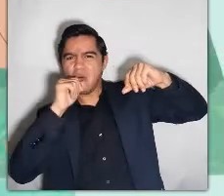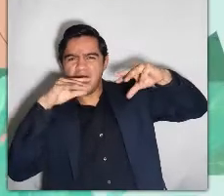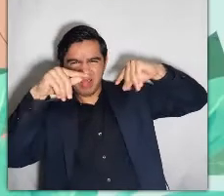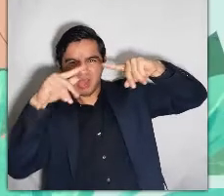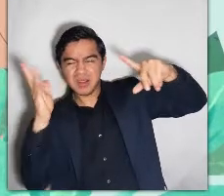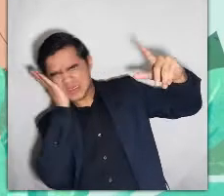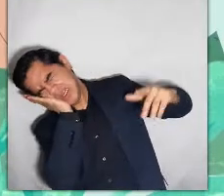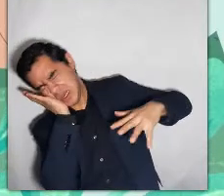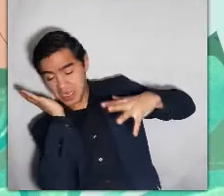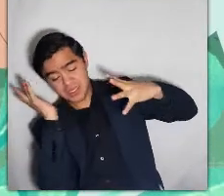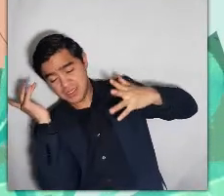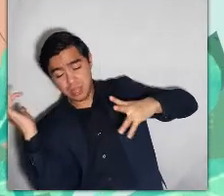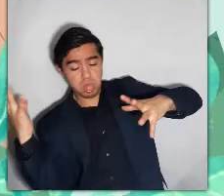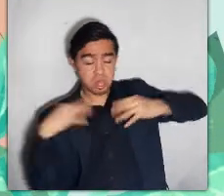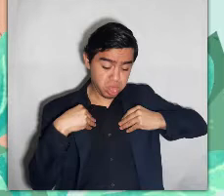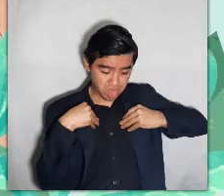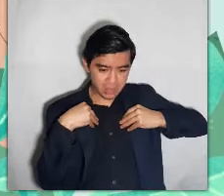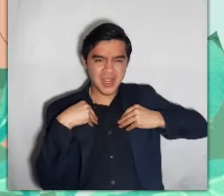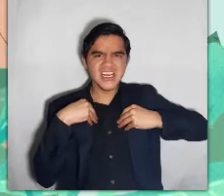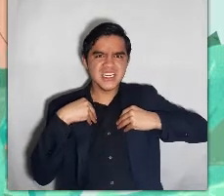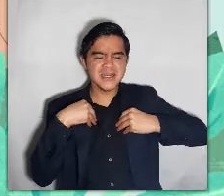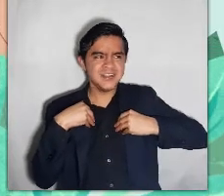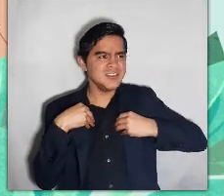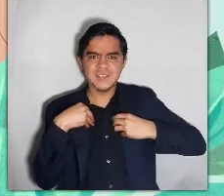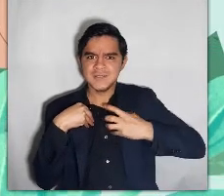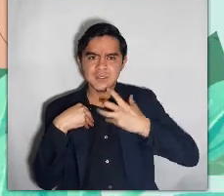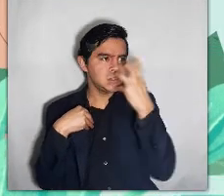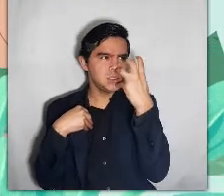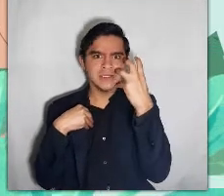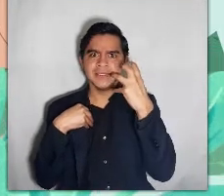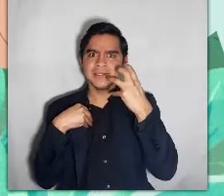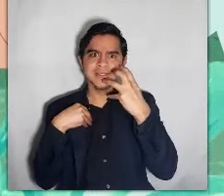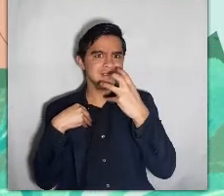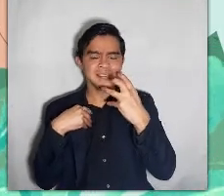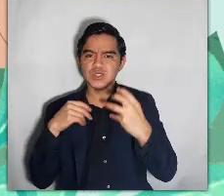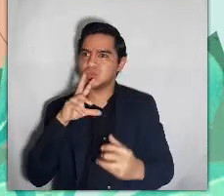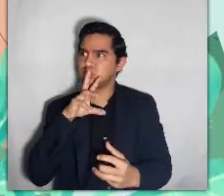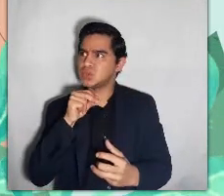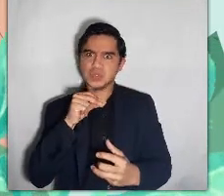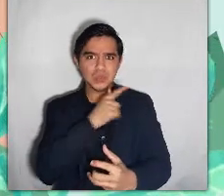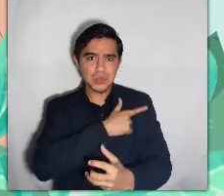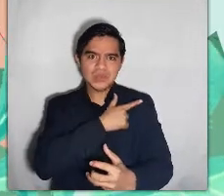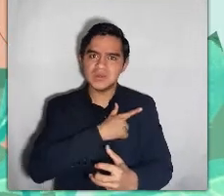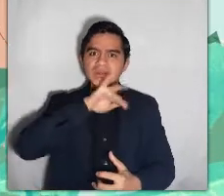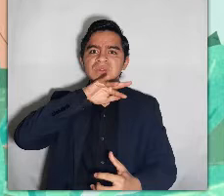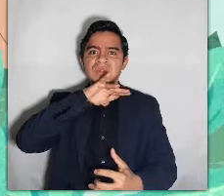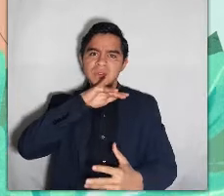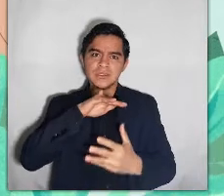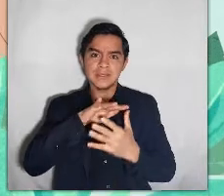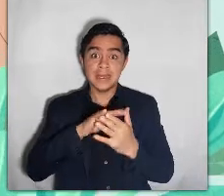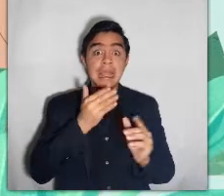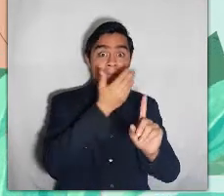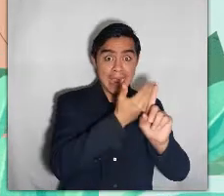manchándole toda la ropa. El príncipe, al verse lleno de lodo, se enfadó muchísimo porque no